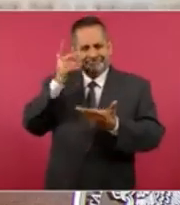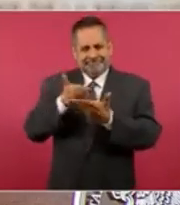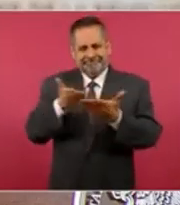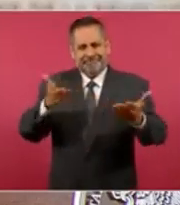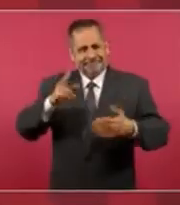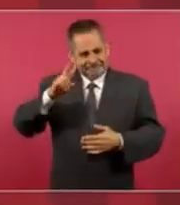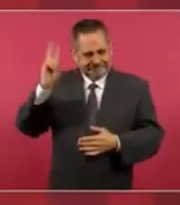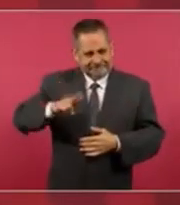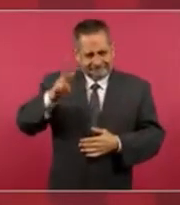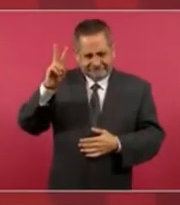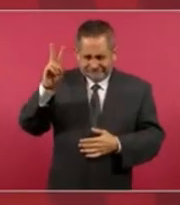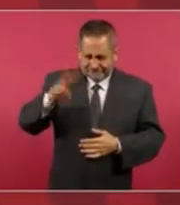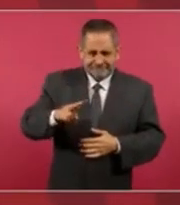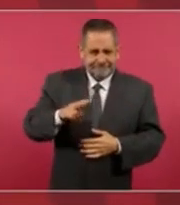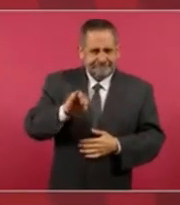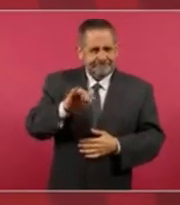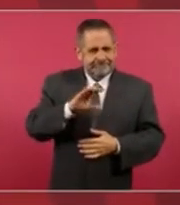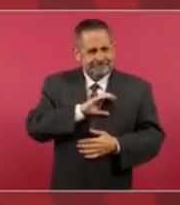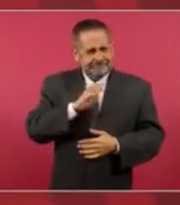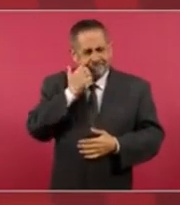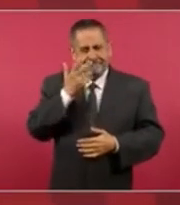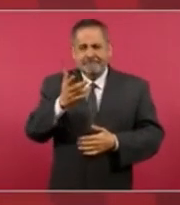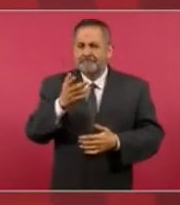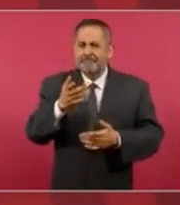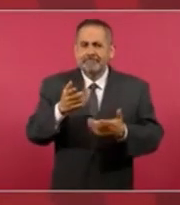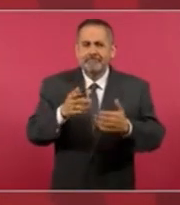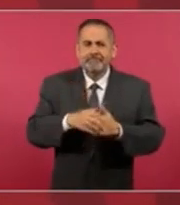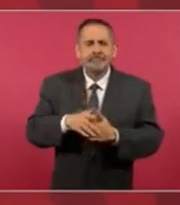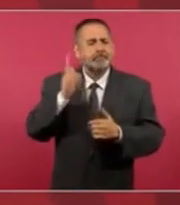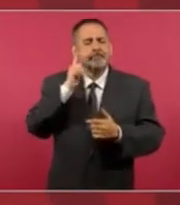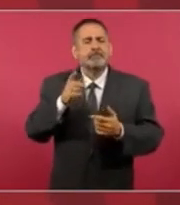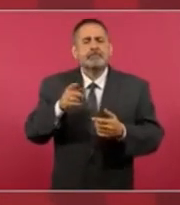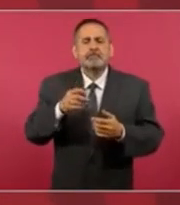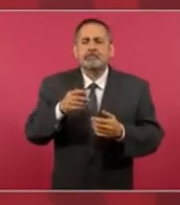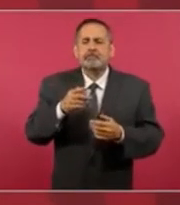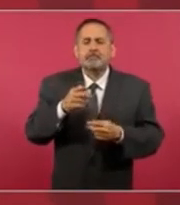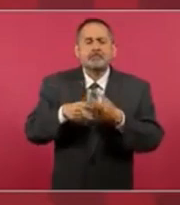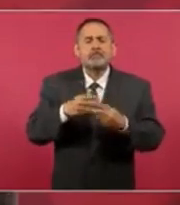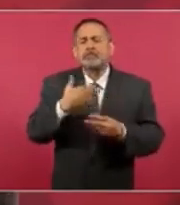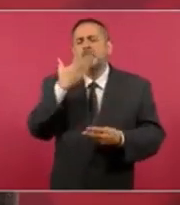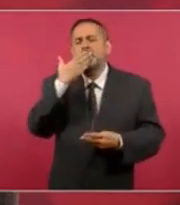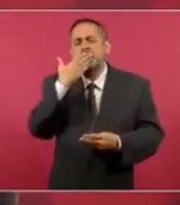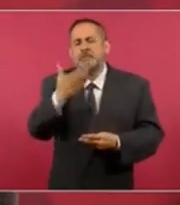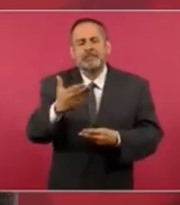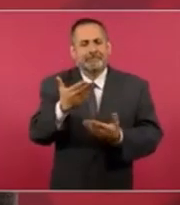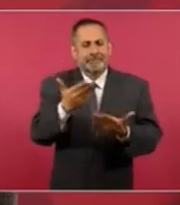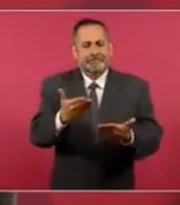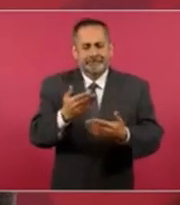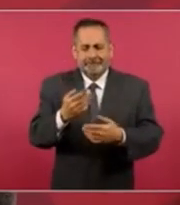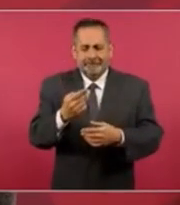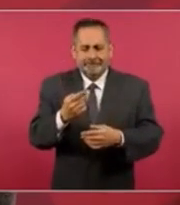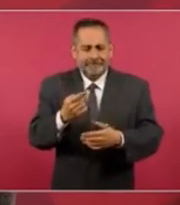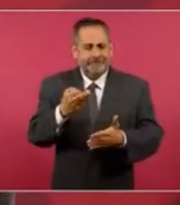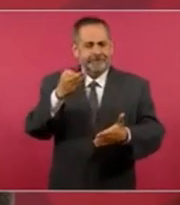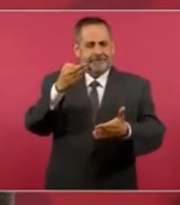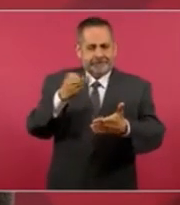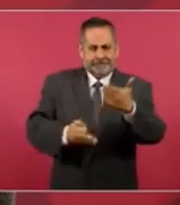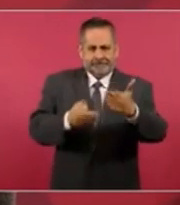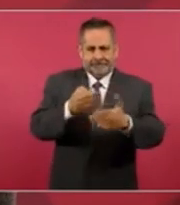la verdad, la verdad sí quiero que la pasen muy bien este fin de año